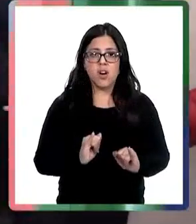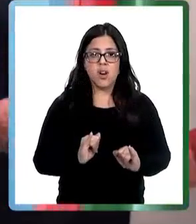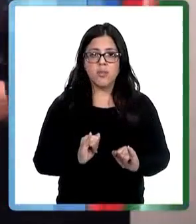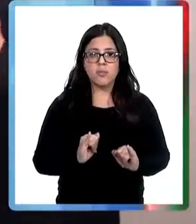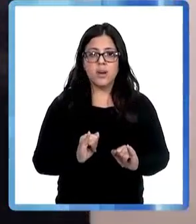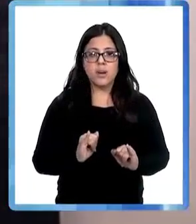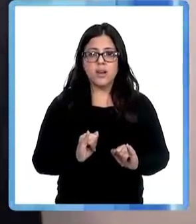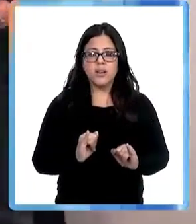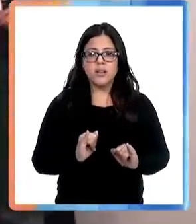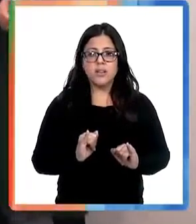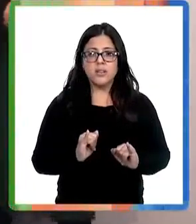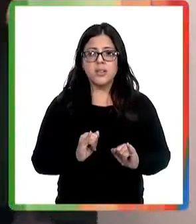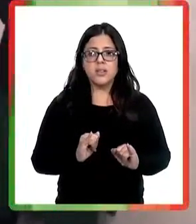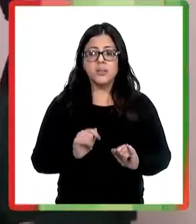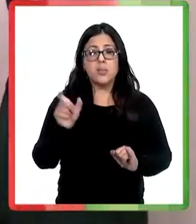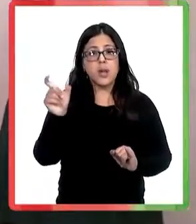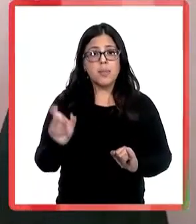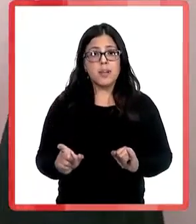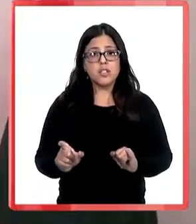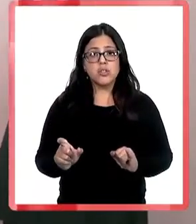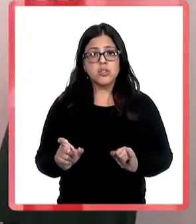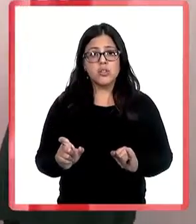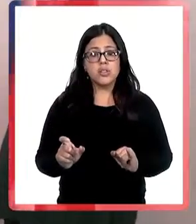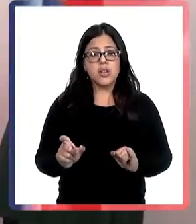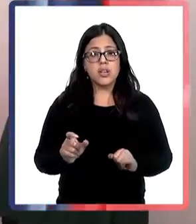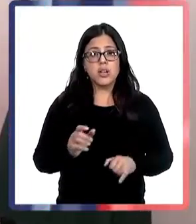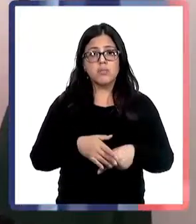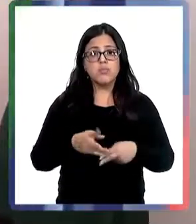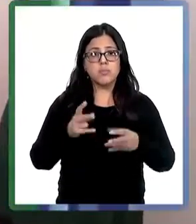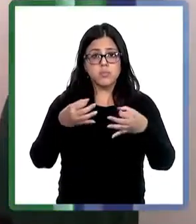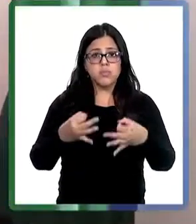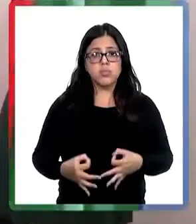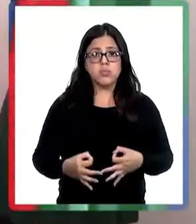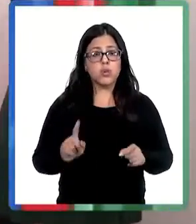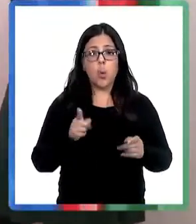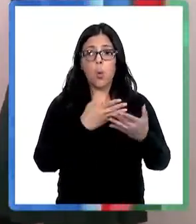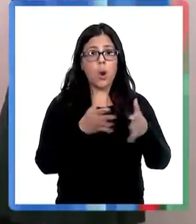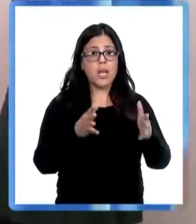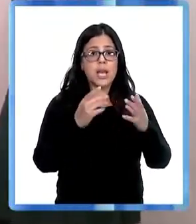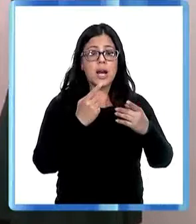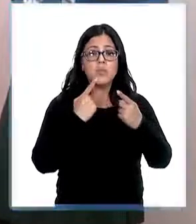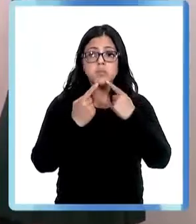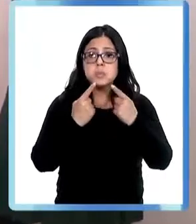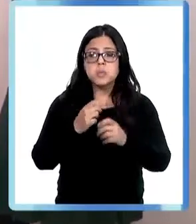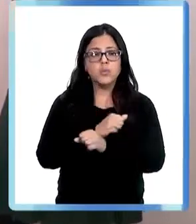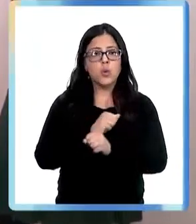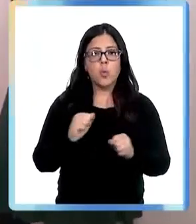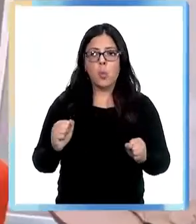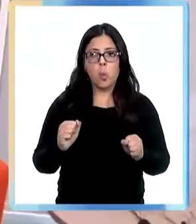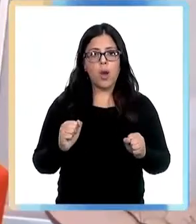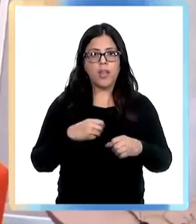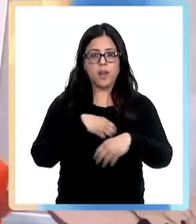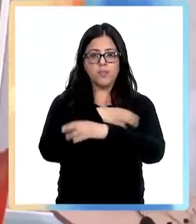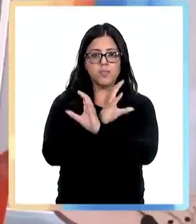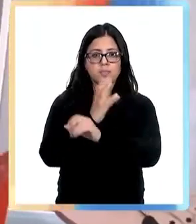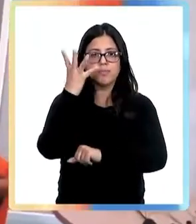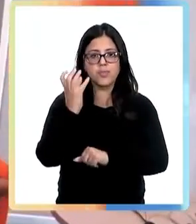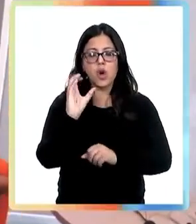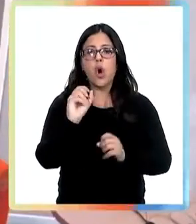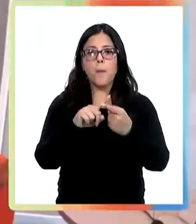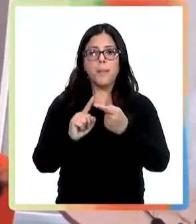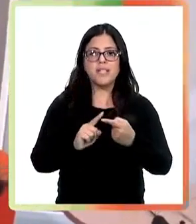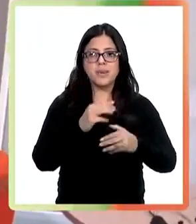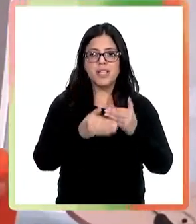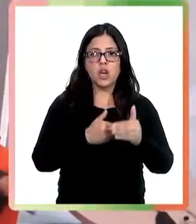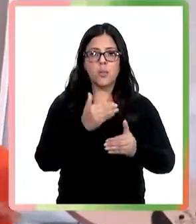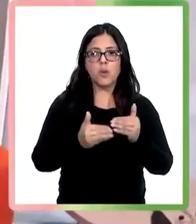cualquiera puede realizar estas entrevistas videograbadas o participar de los procesos según esta nueva ley dado que la idea es resguardar